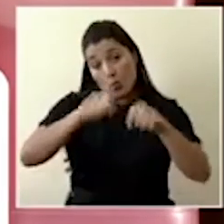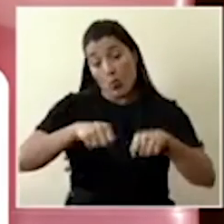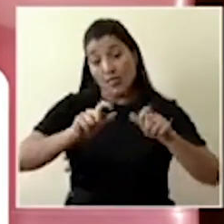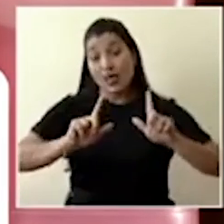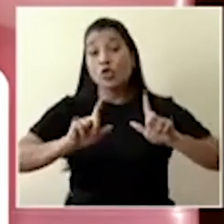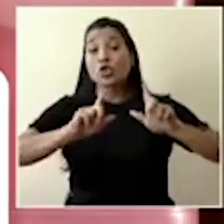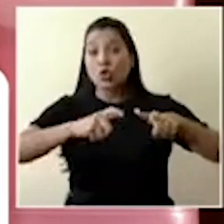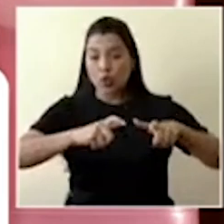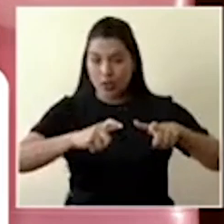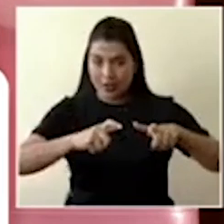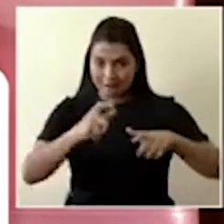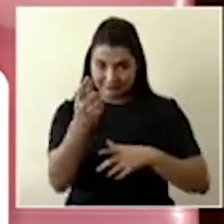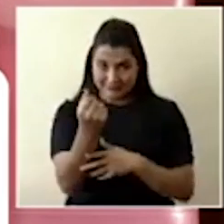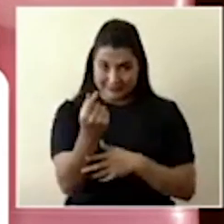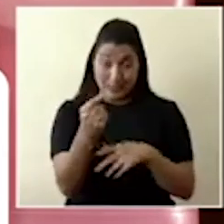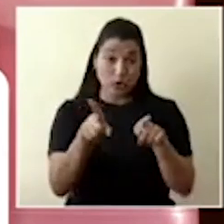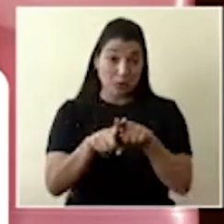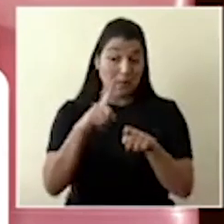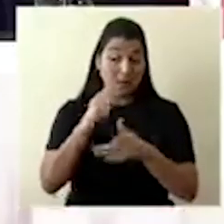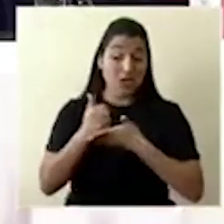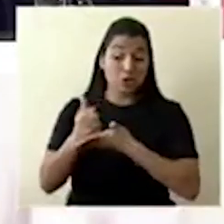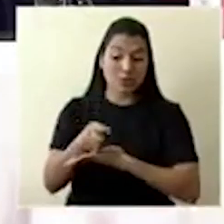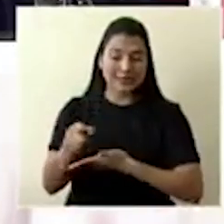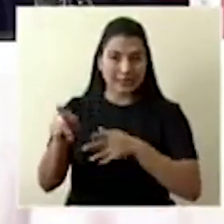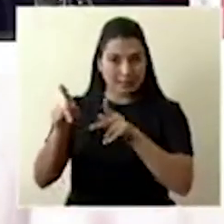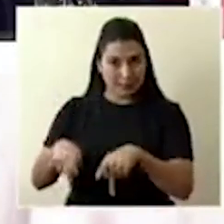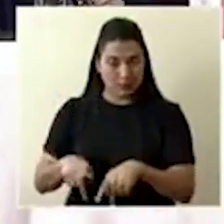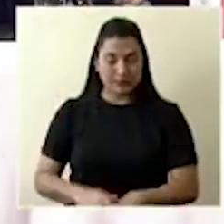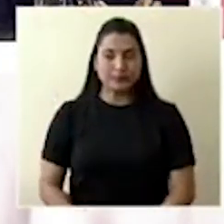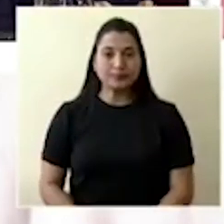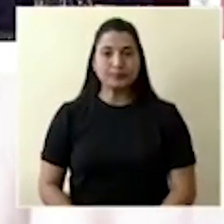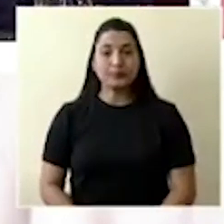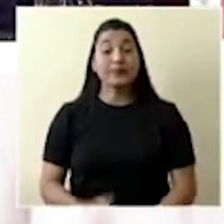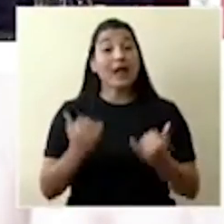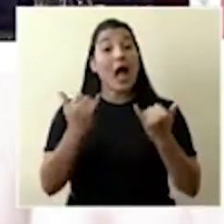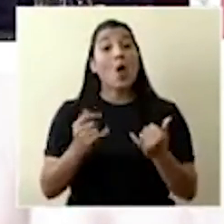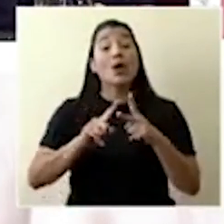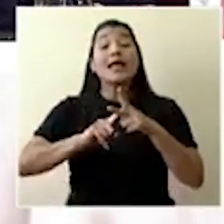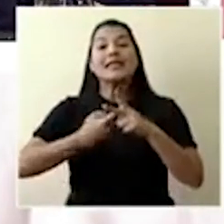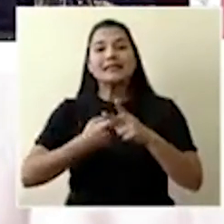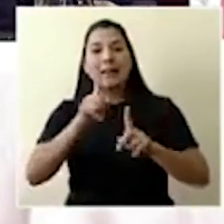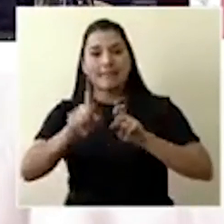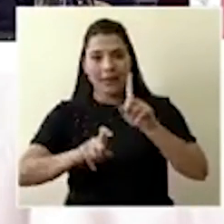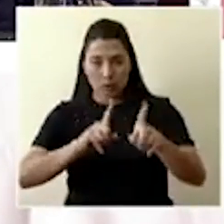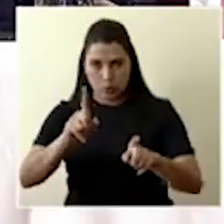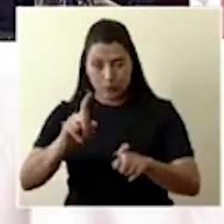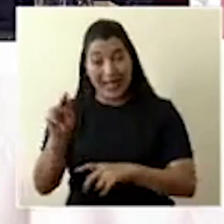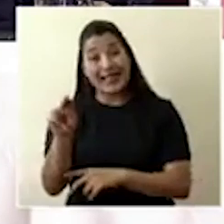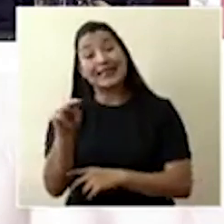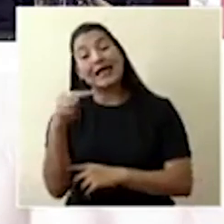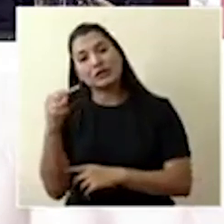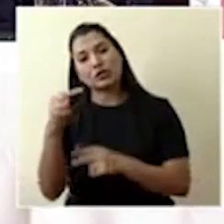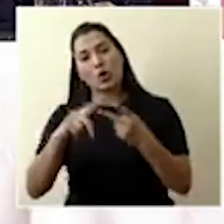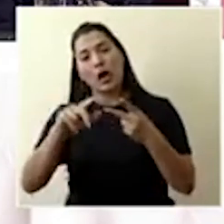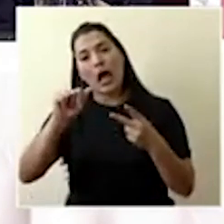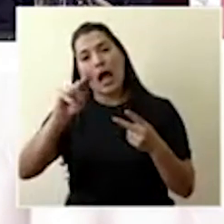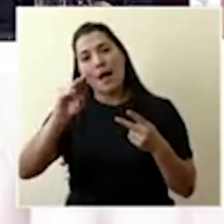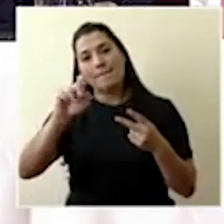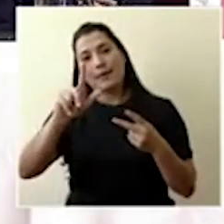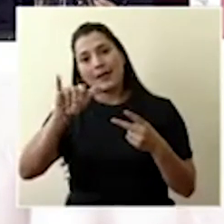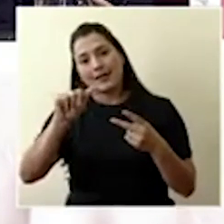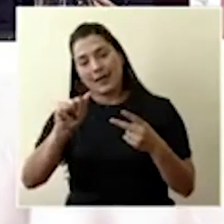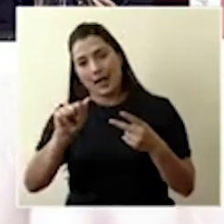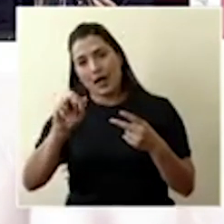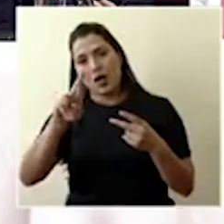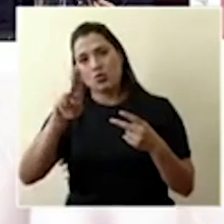la plataforma de Colby también. Iniciamos con las consultas. Nación y Amelia Rueda nos consultan sobre las mascarillas, ministro.